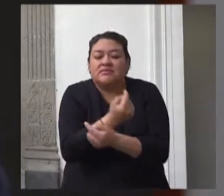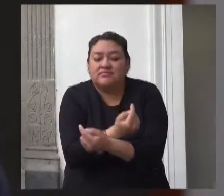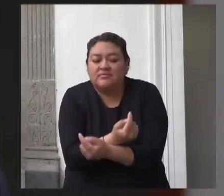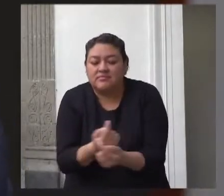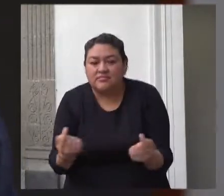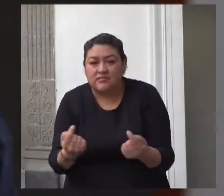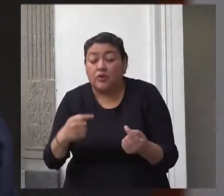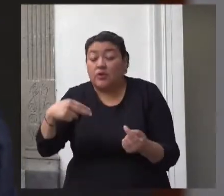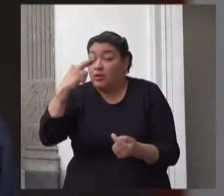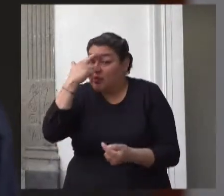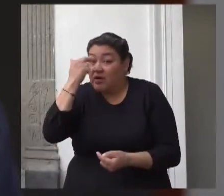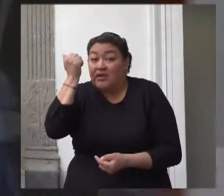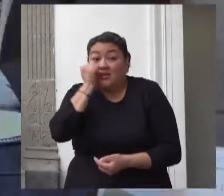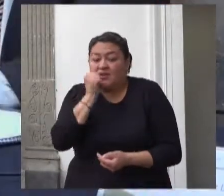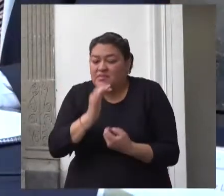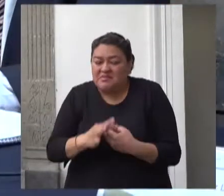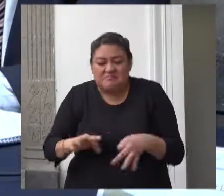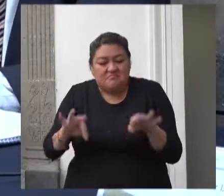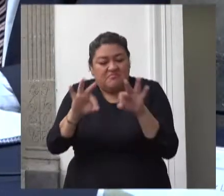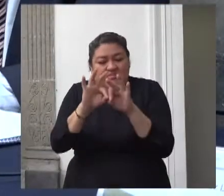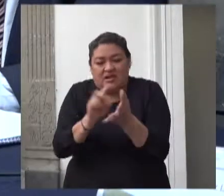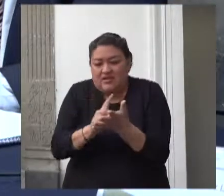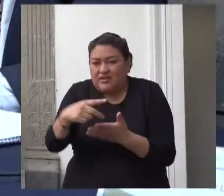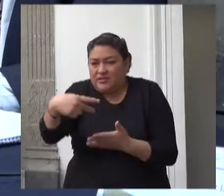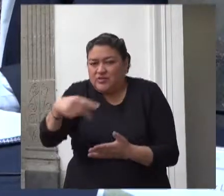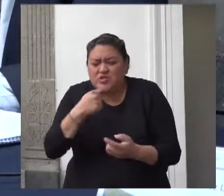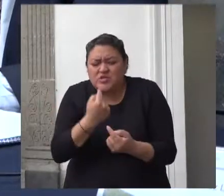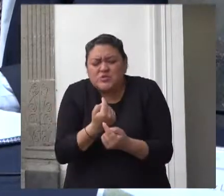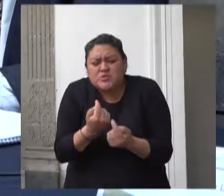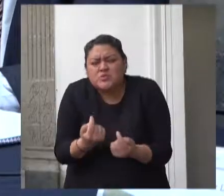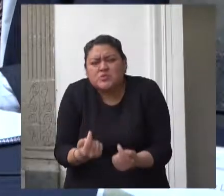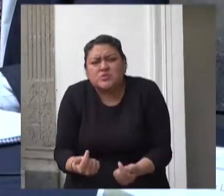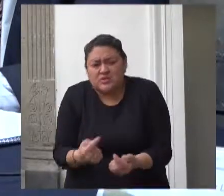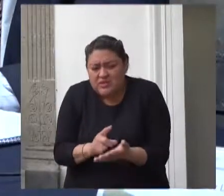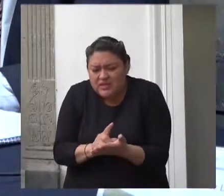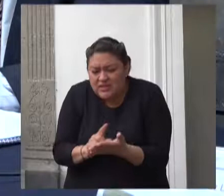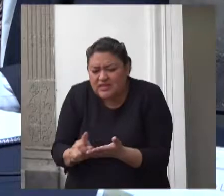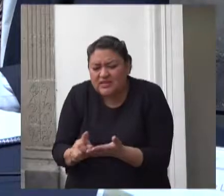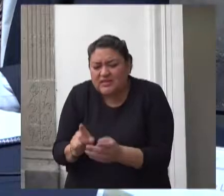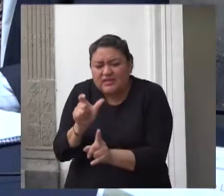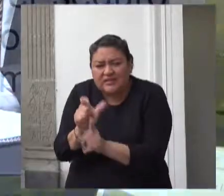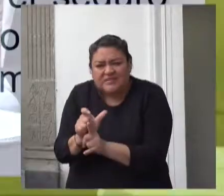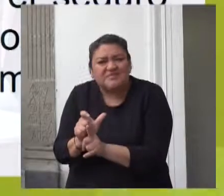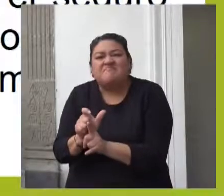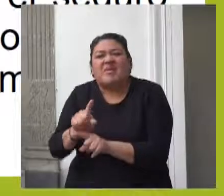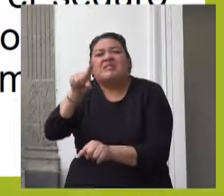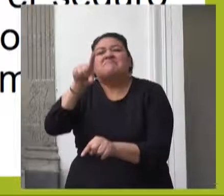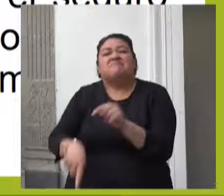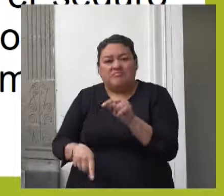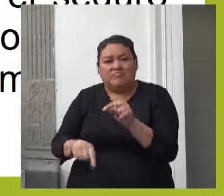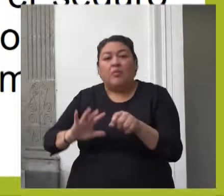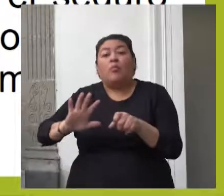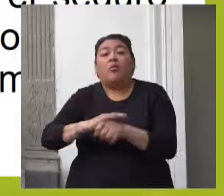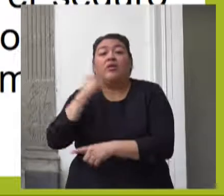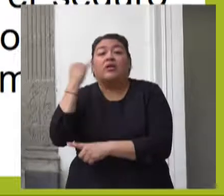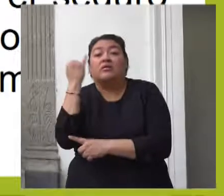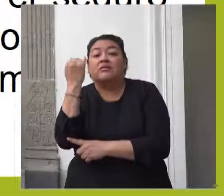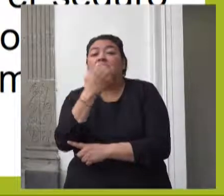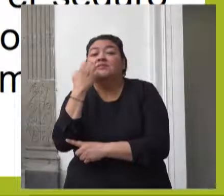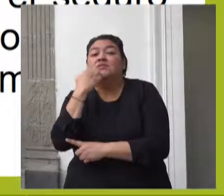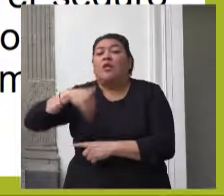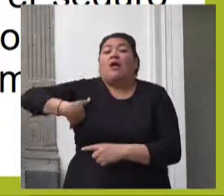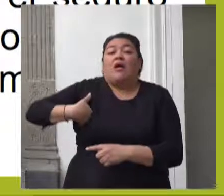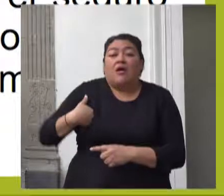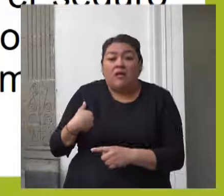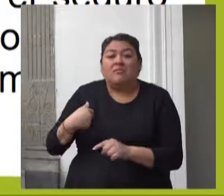interés superior de la niñez en primera infancia por la reducción presupuestal al programa de estancias infantiles y